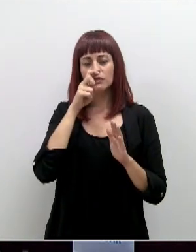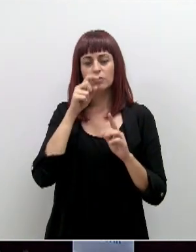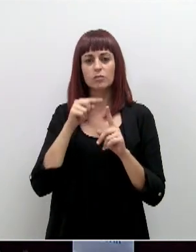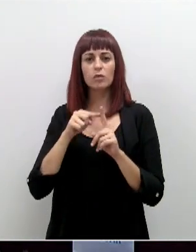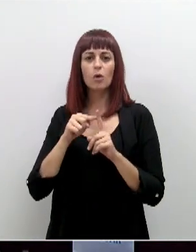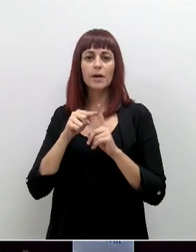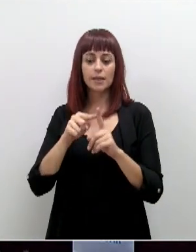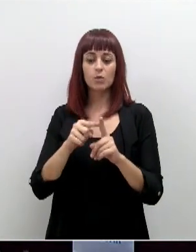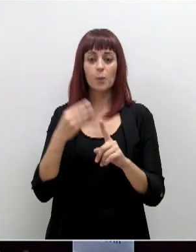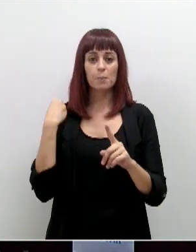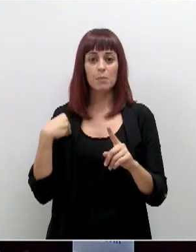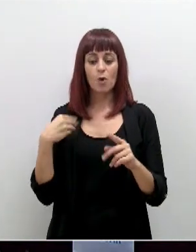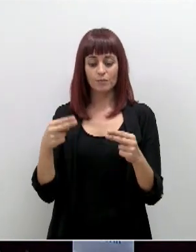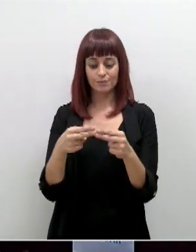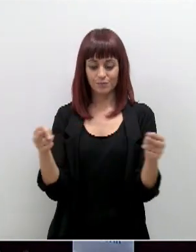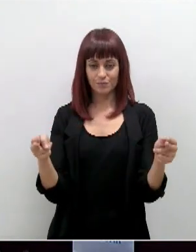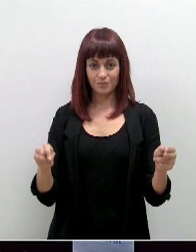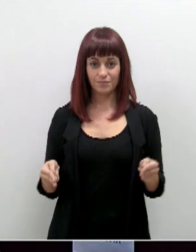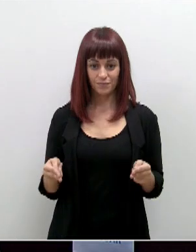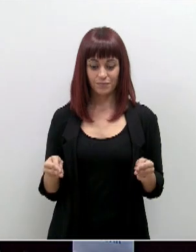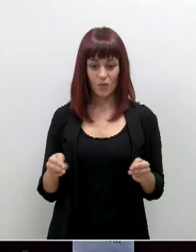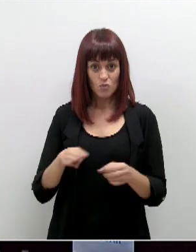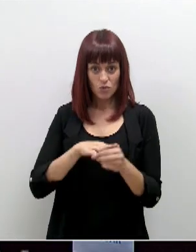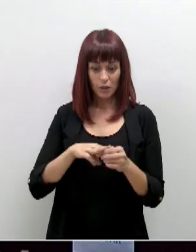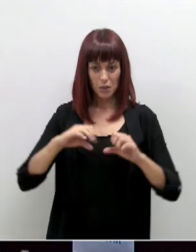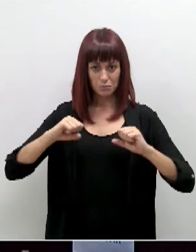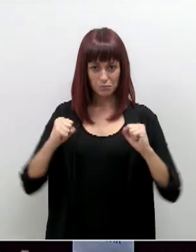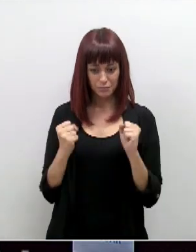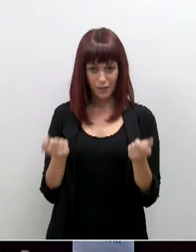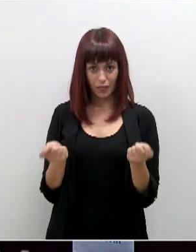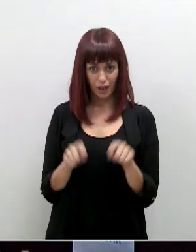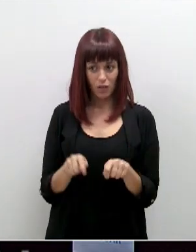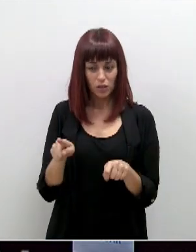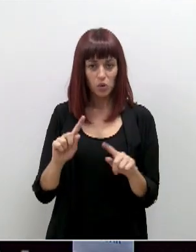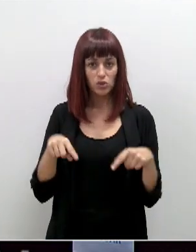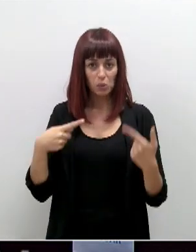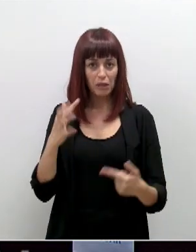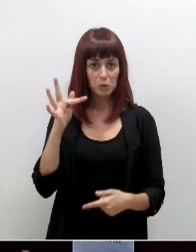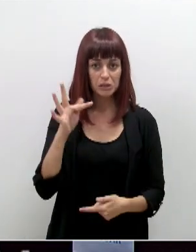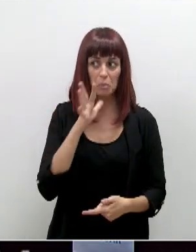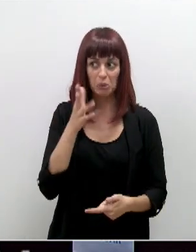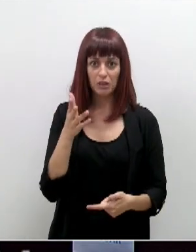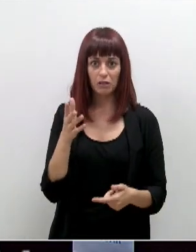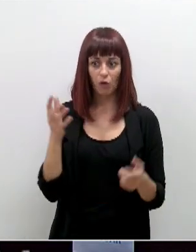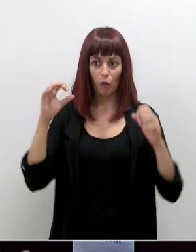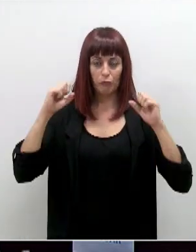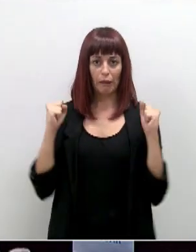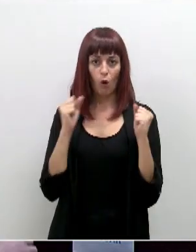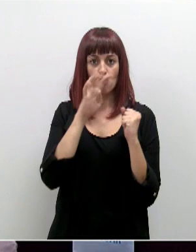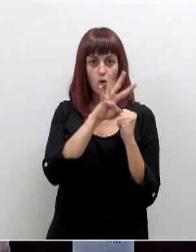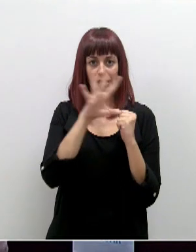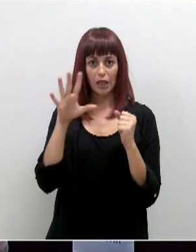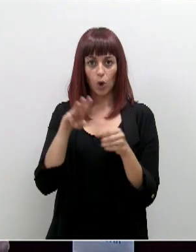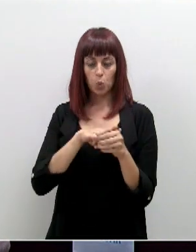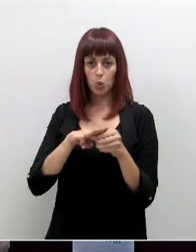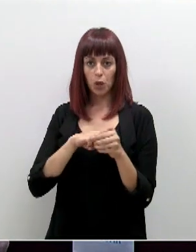que ese confinamiento perimetral de los municipios va a ser efectivo. Porque confinar perimetralmente 45 municipios